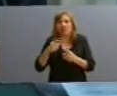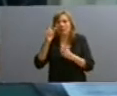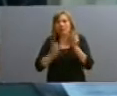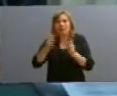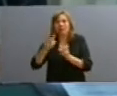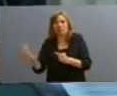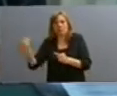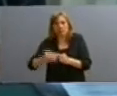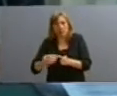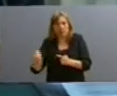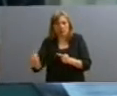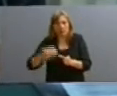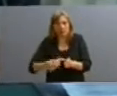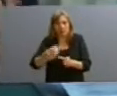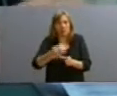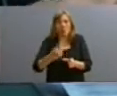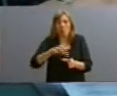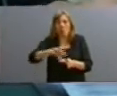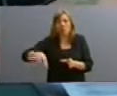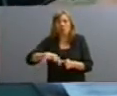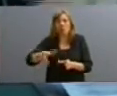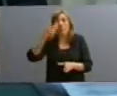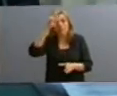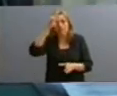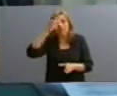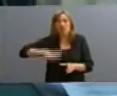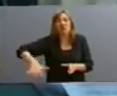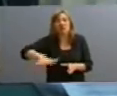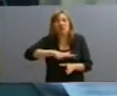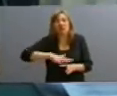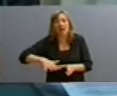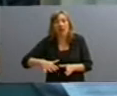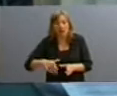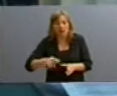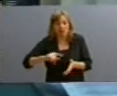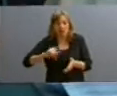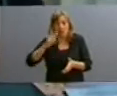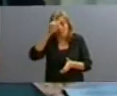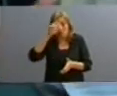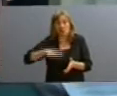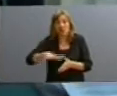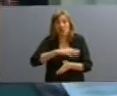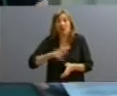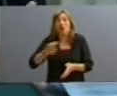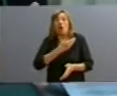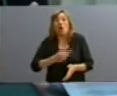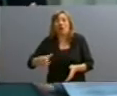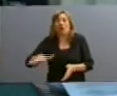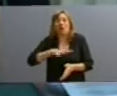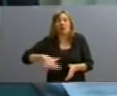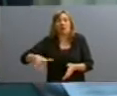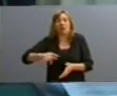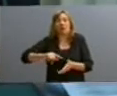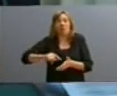a un sector, a la policía bonaerense, por así decirlo, más claramente, y al gobierno de la provincia de Buenos Aires, obviamente.